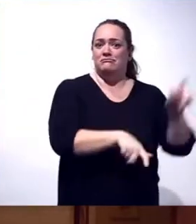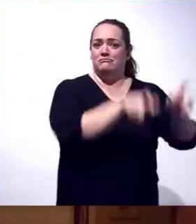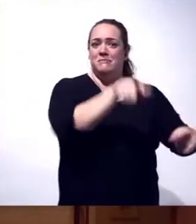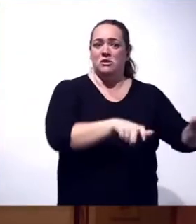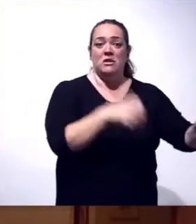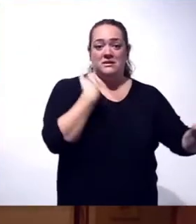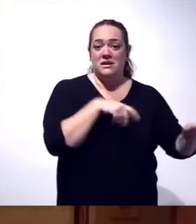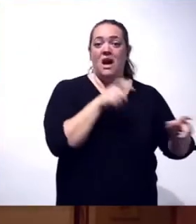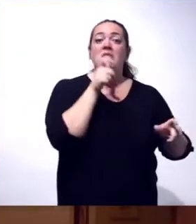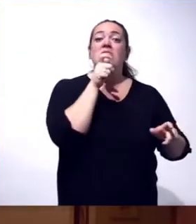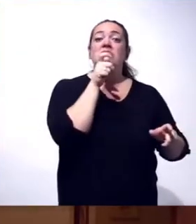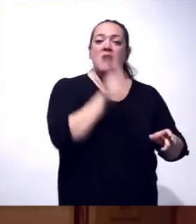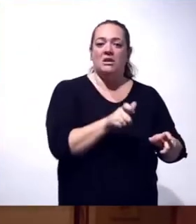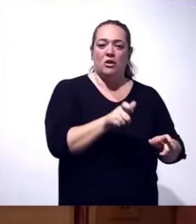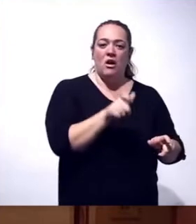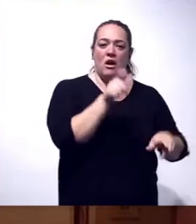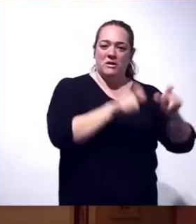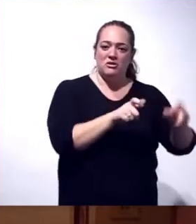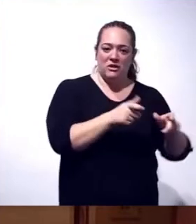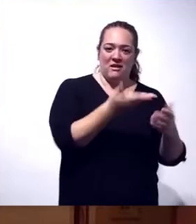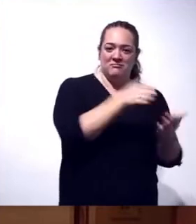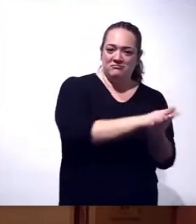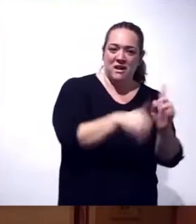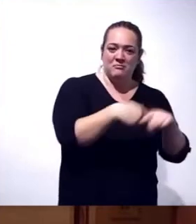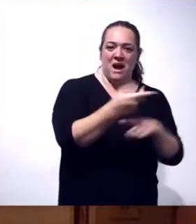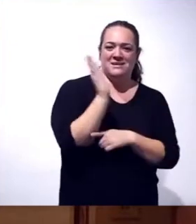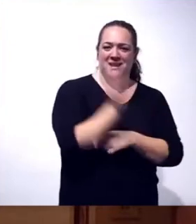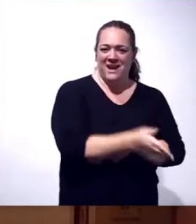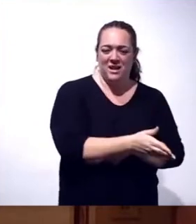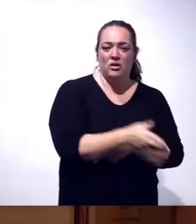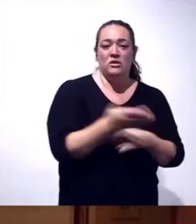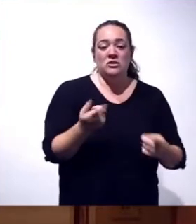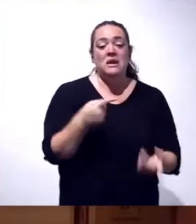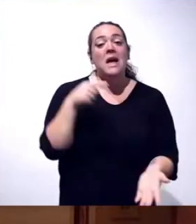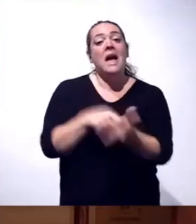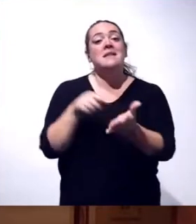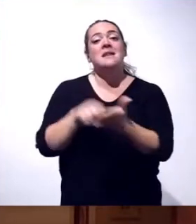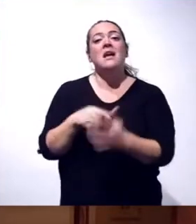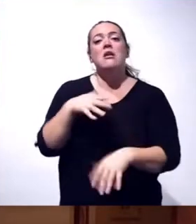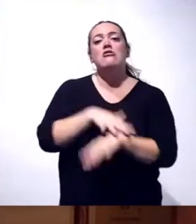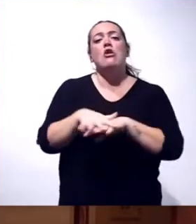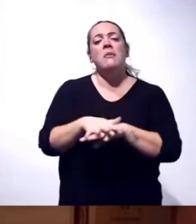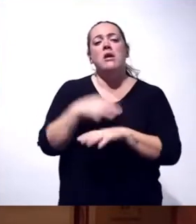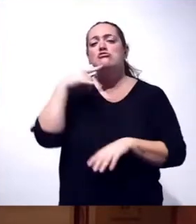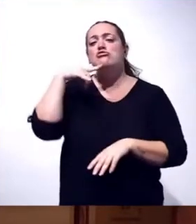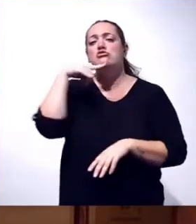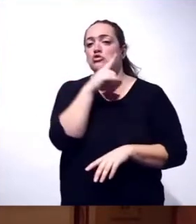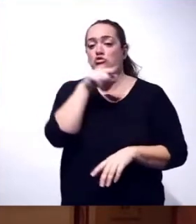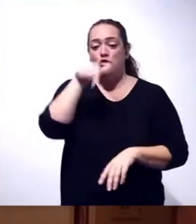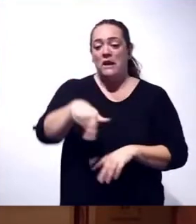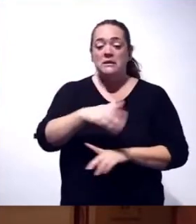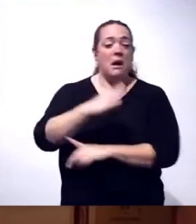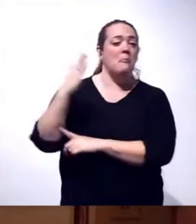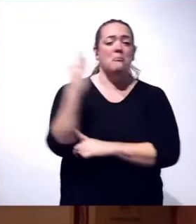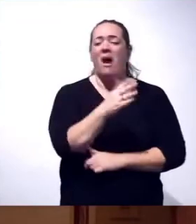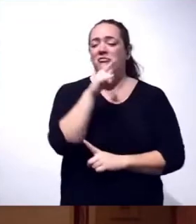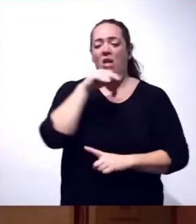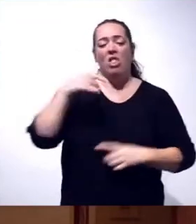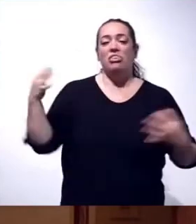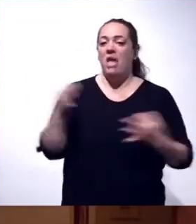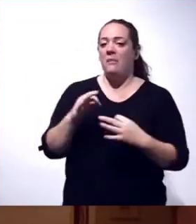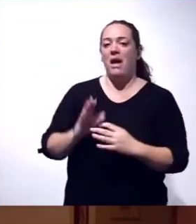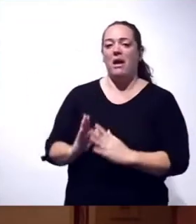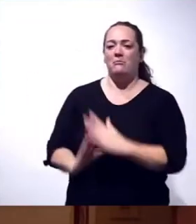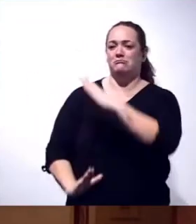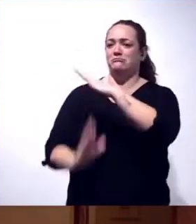tenemos datos de fallecidos y de heridos. En segundo lugar, tenemos que exigirle al Gobierno ruso que paralice estos ataques que están realizando.